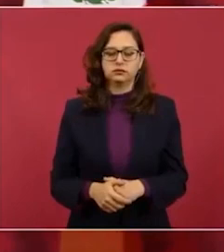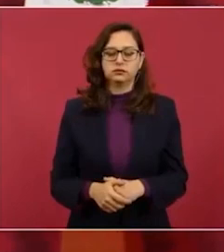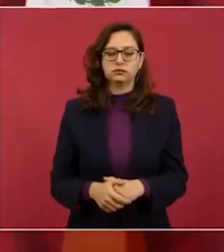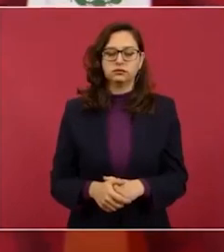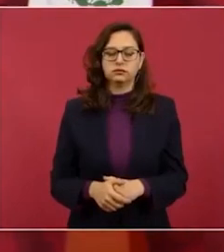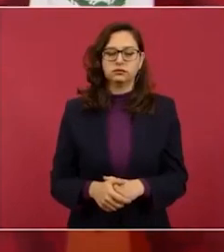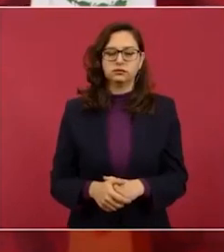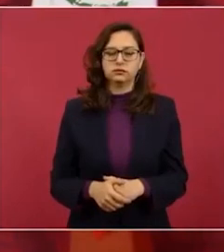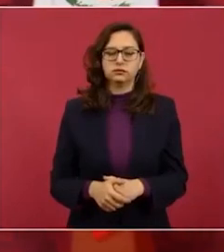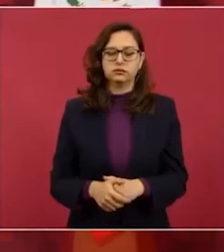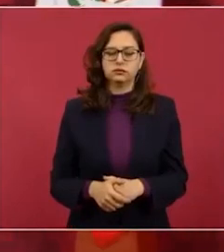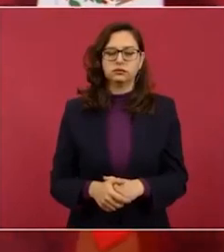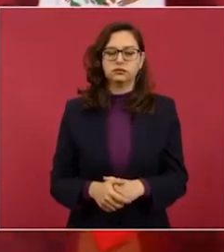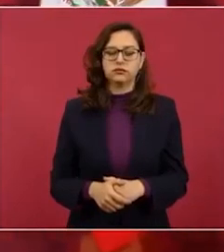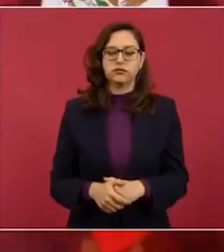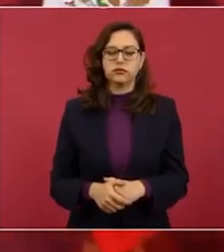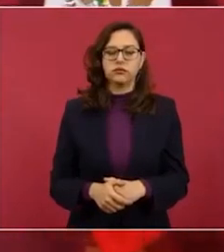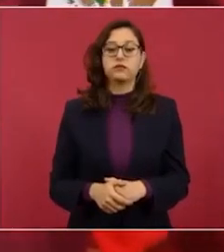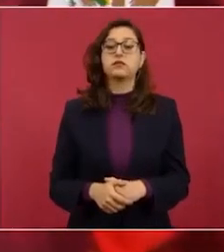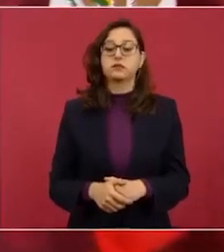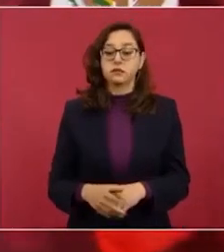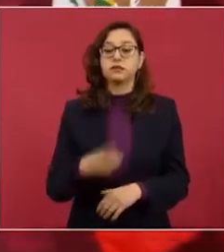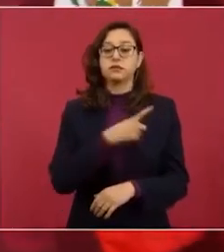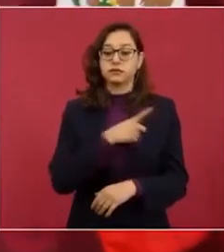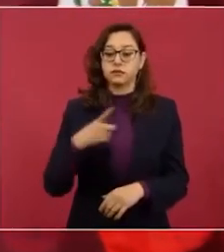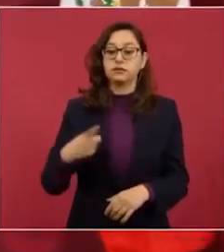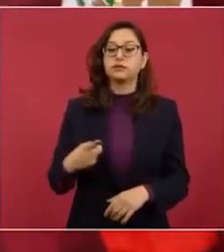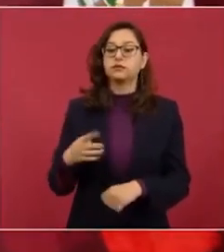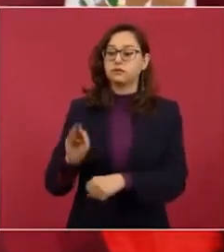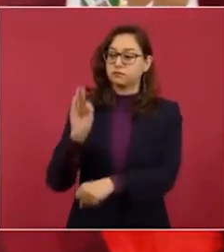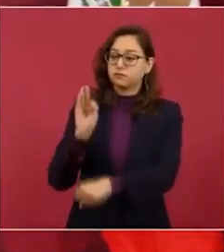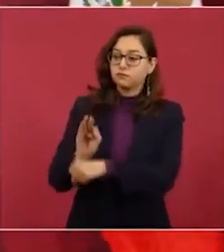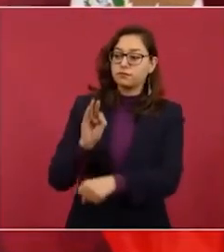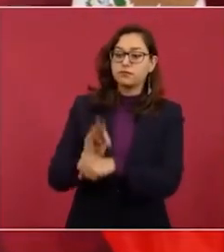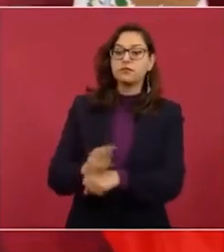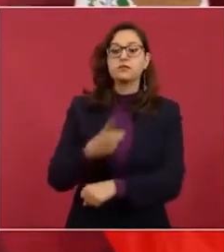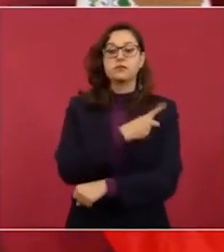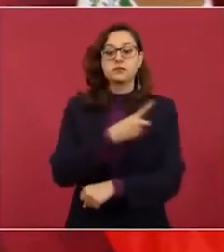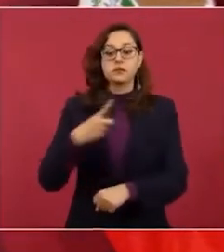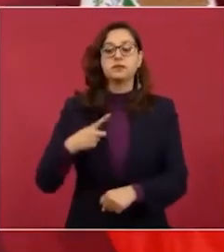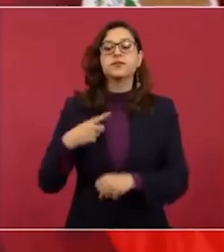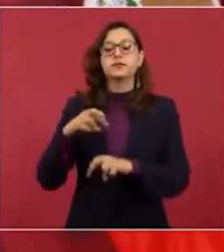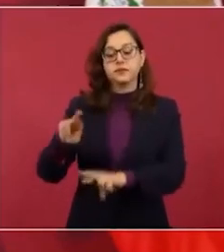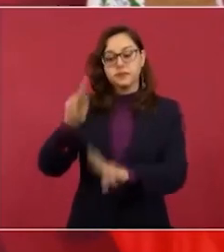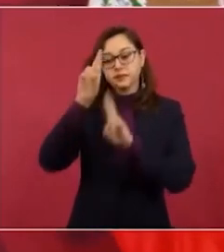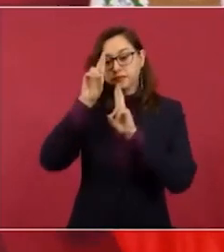Y se tiene que proteger y respetar y